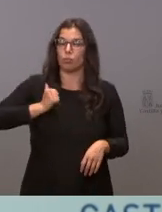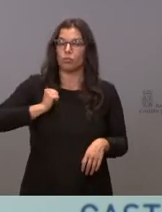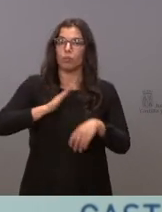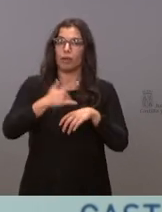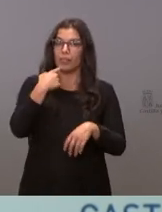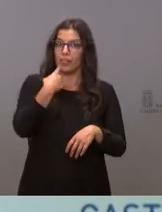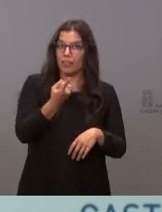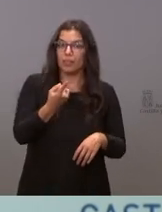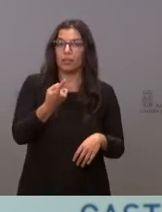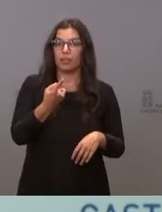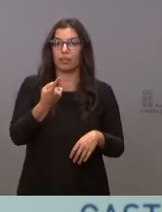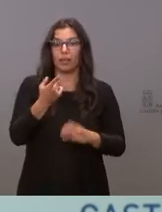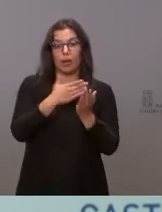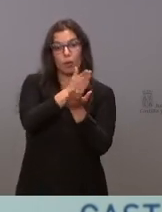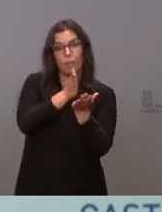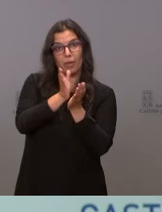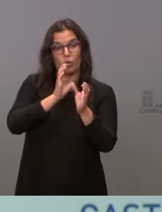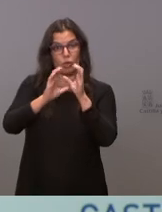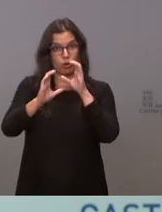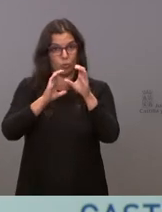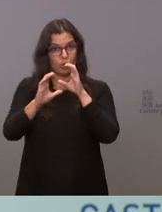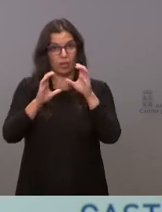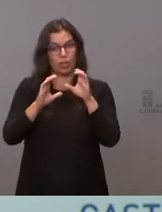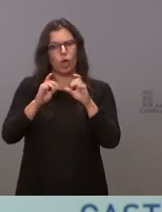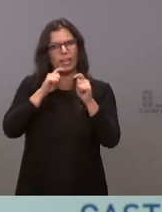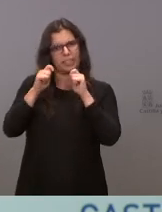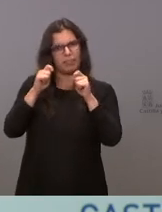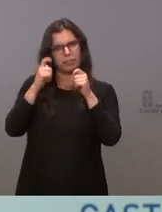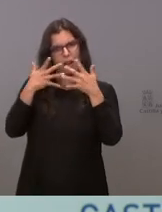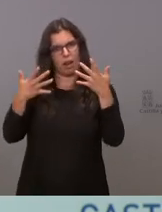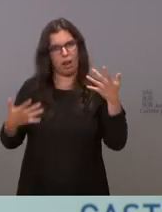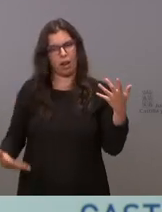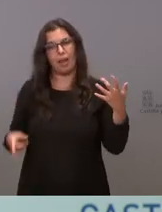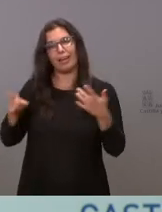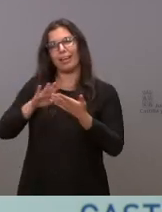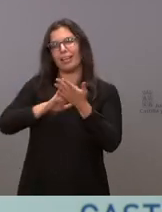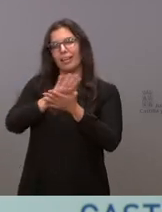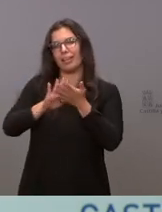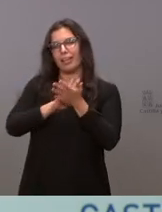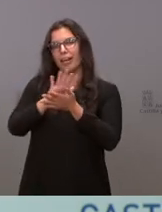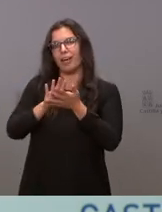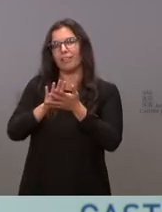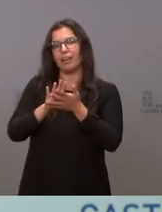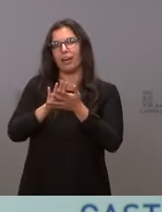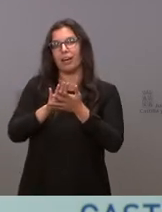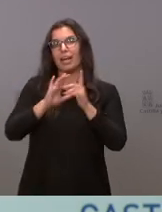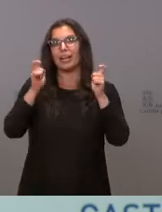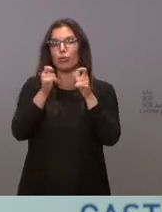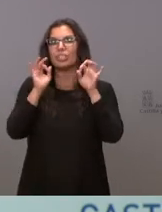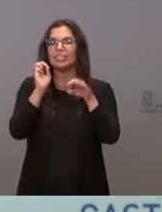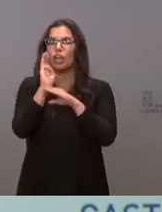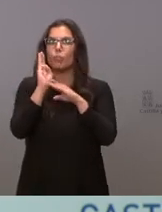que en un medio de comunicación local, se le ha hecho una larga entrevista, y ha hecho referencia a una reunión que hubo de procuradores.